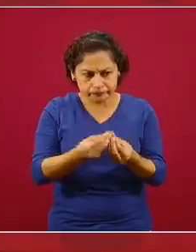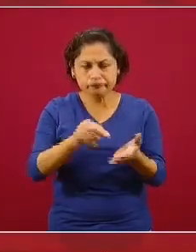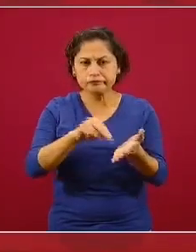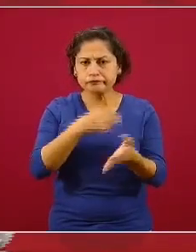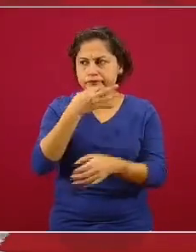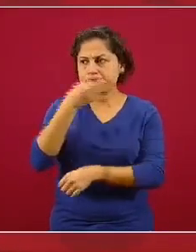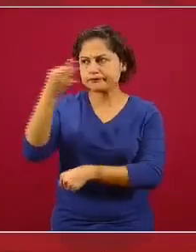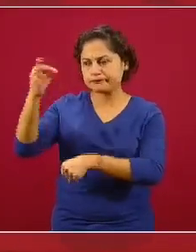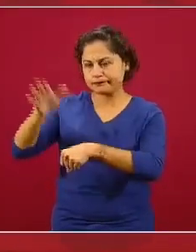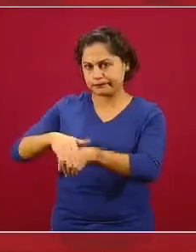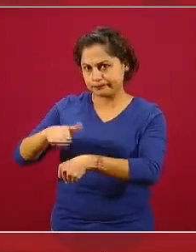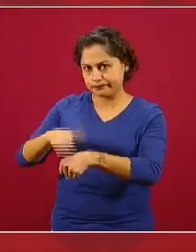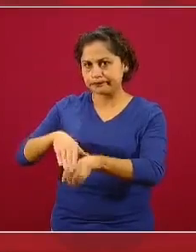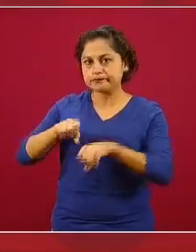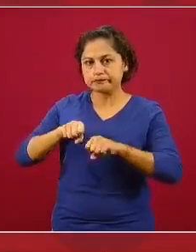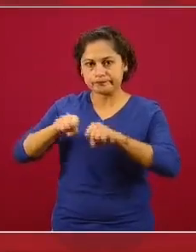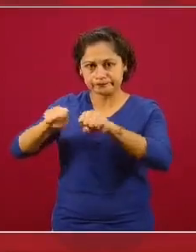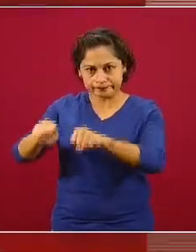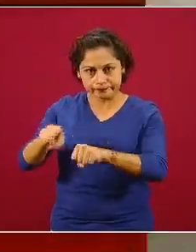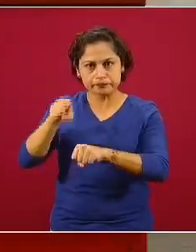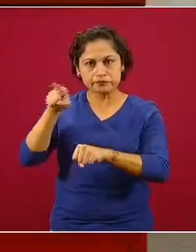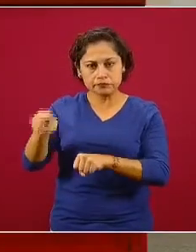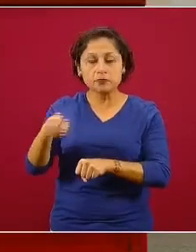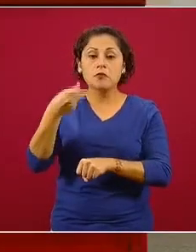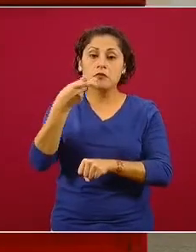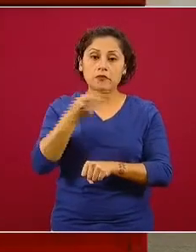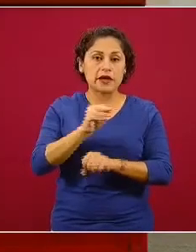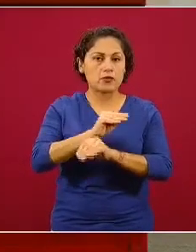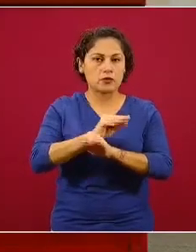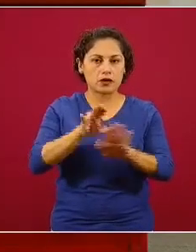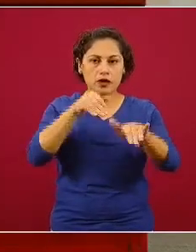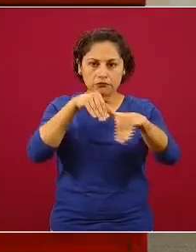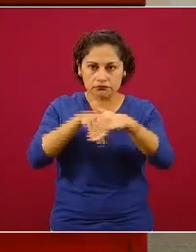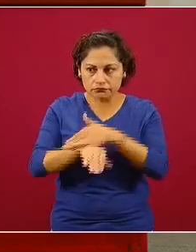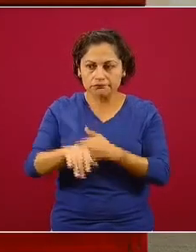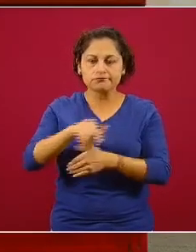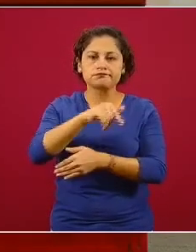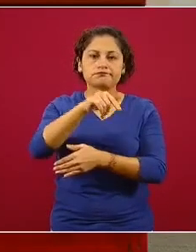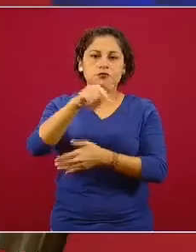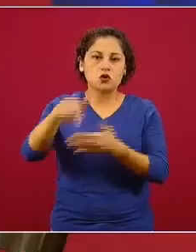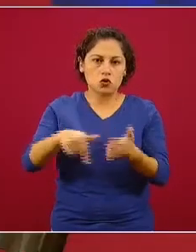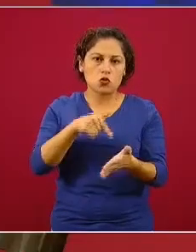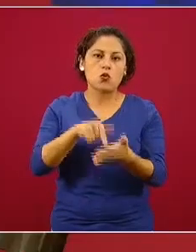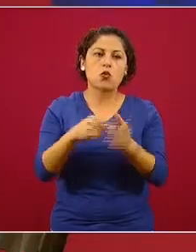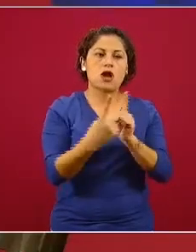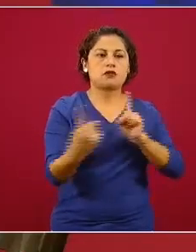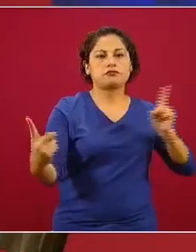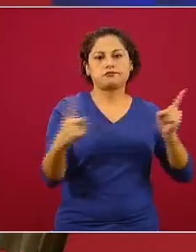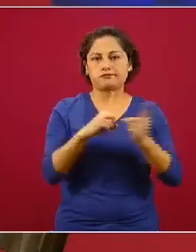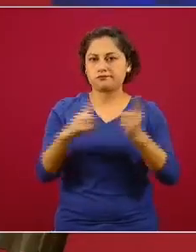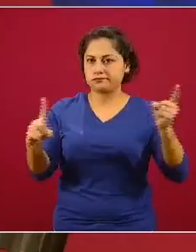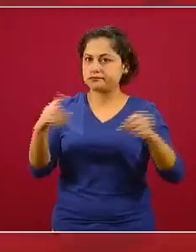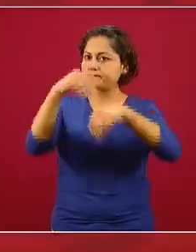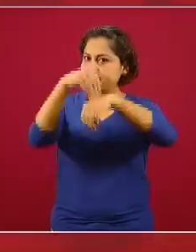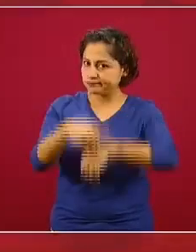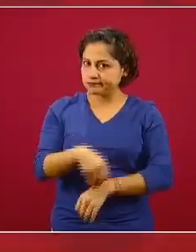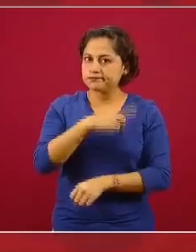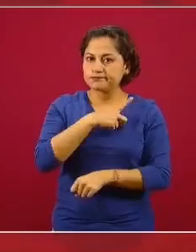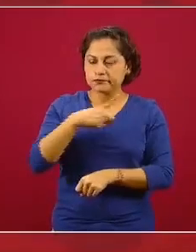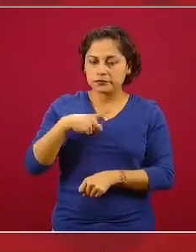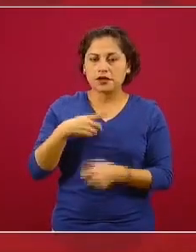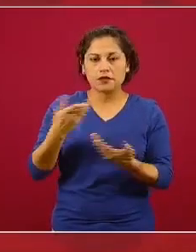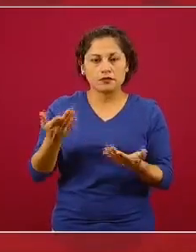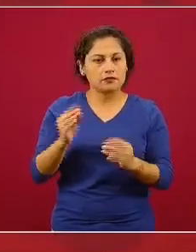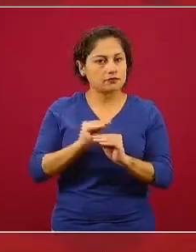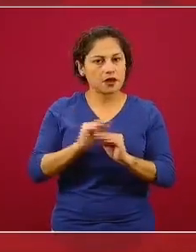respetando la sana distancia, respetando los aforos limitados, permita obviamente una situación muy real, que es que una madre